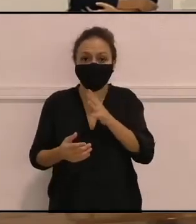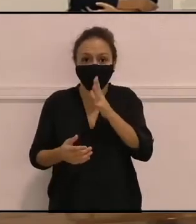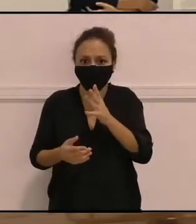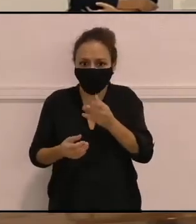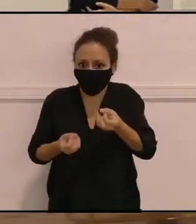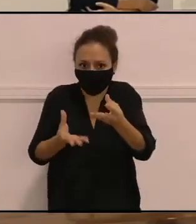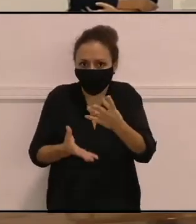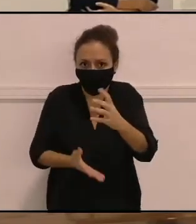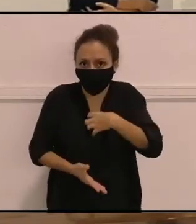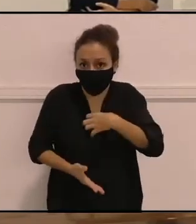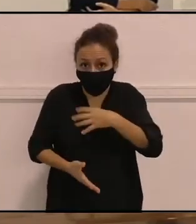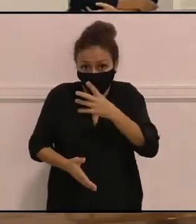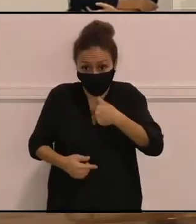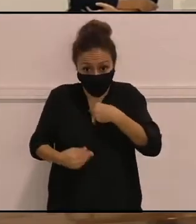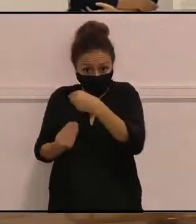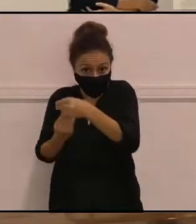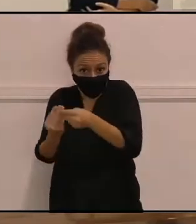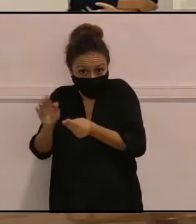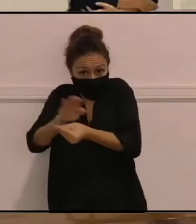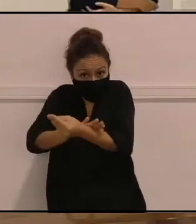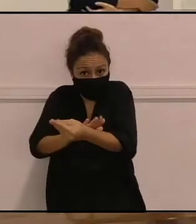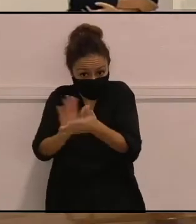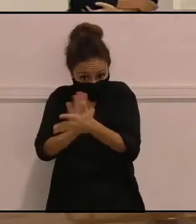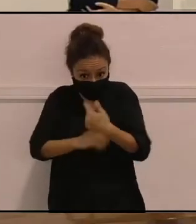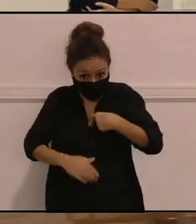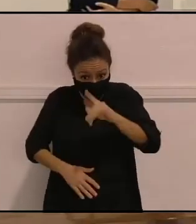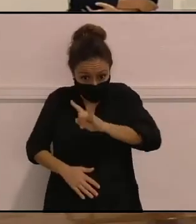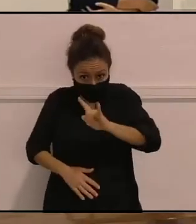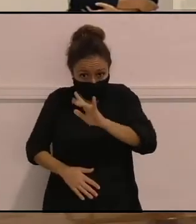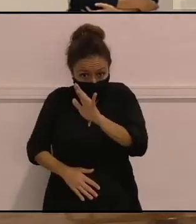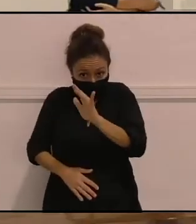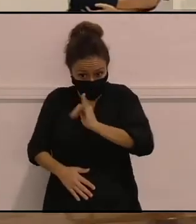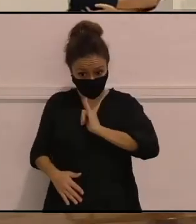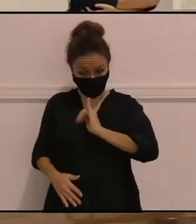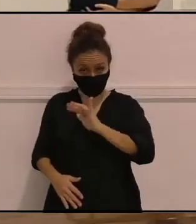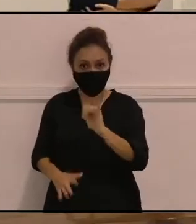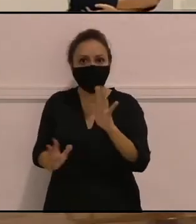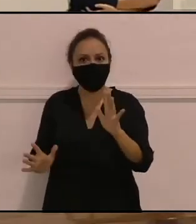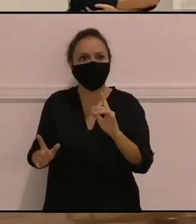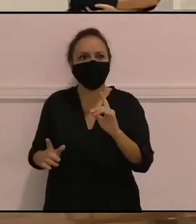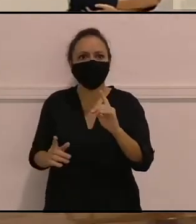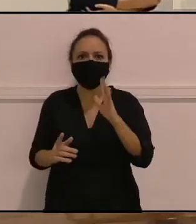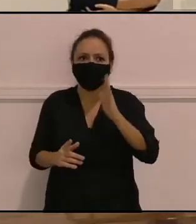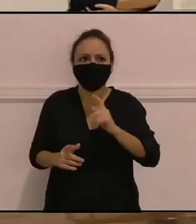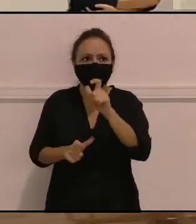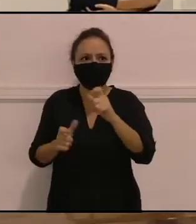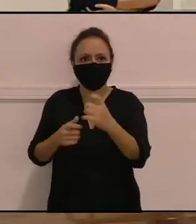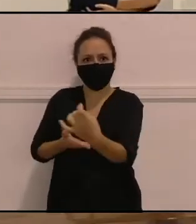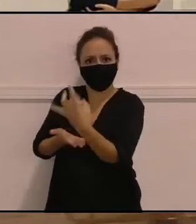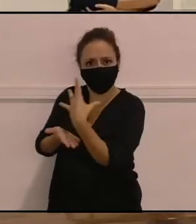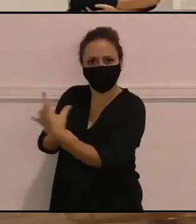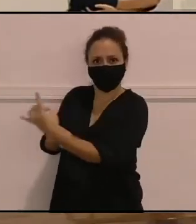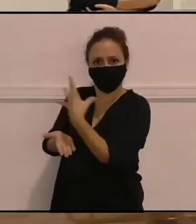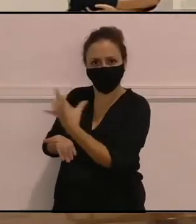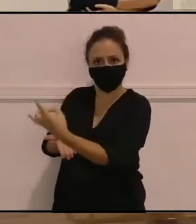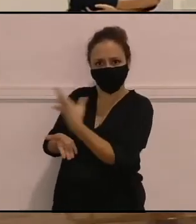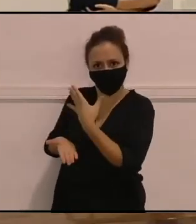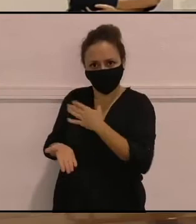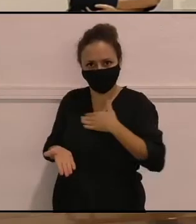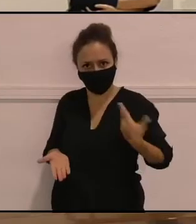Canaria y soy de Gran Canaria, ¿no? Pero es complicado sentirte parte cuando te están echando todo el rato y luego además cuando